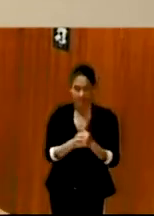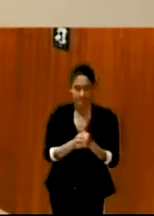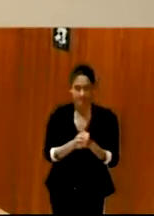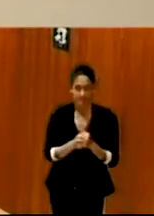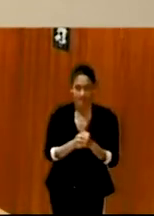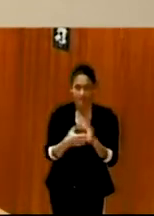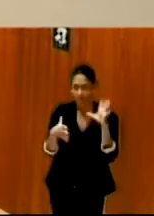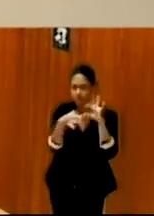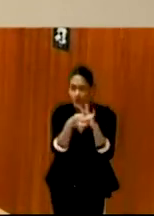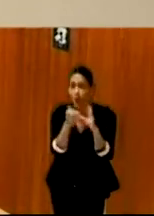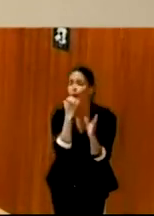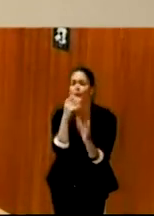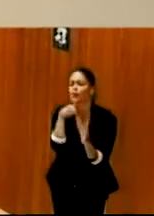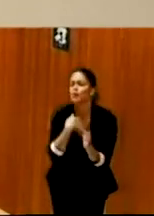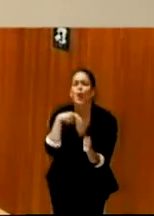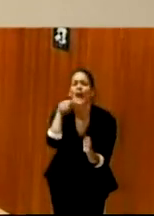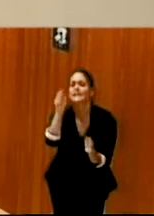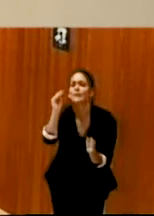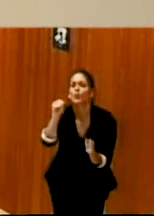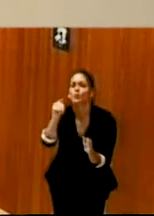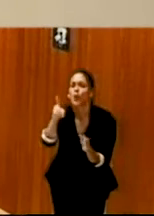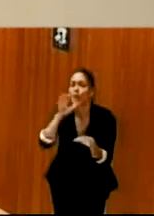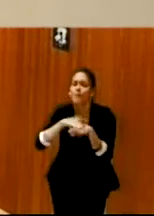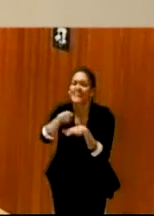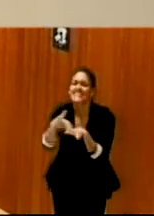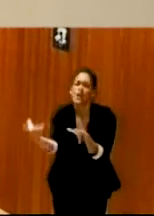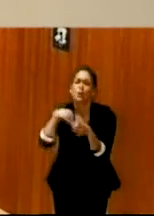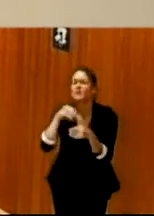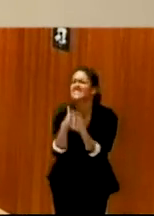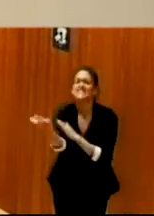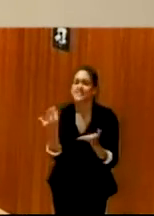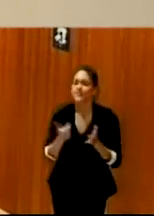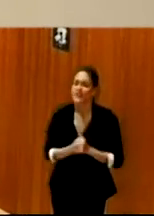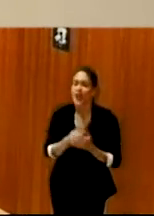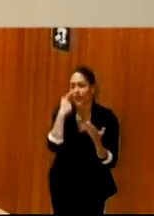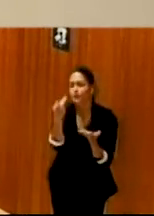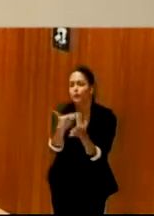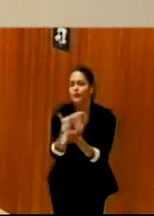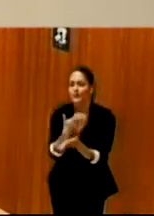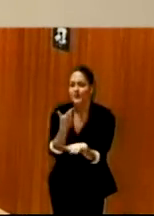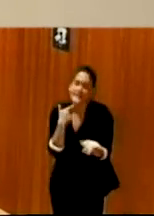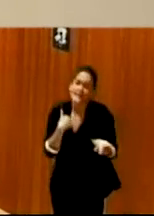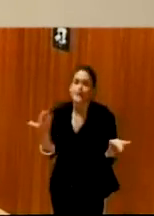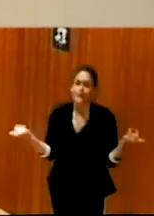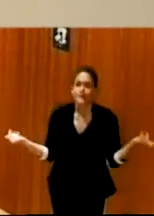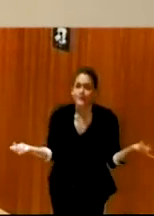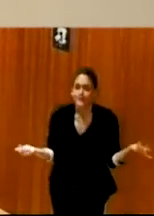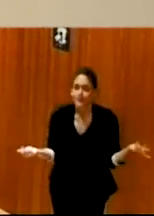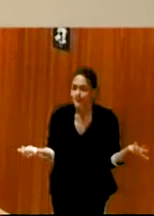Si yo te pregunto a ti qué es la inclusión para ti, ¿qué me dices? Sí, en una palabra, sin pensar.